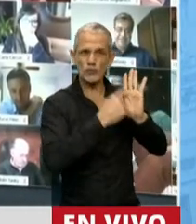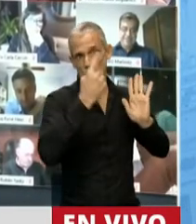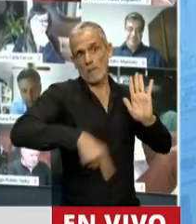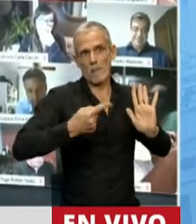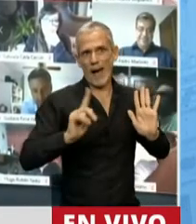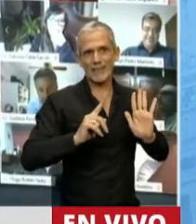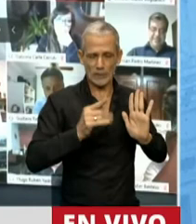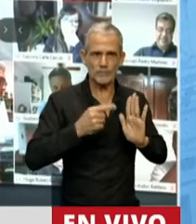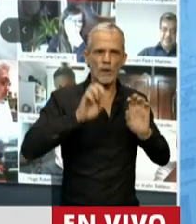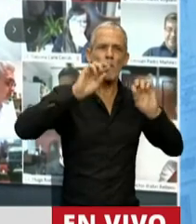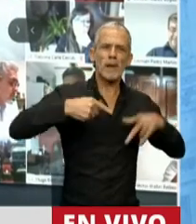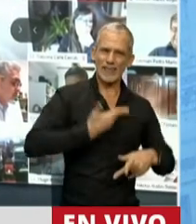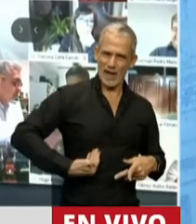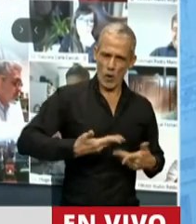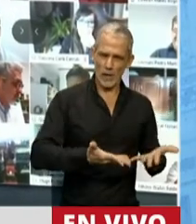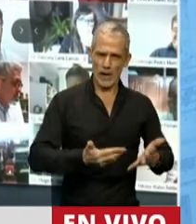política de Estado.